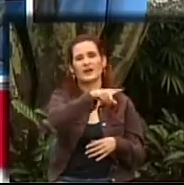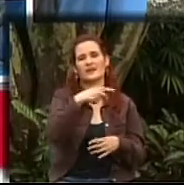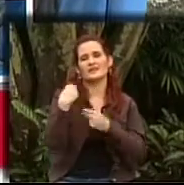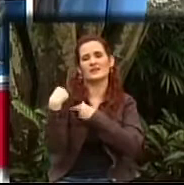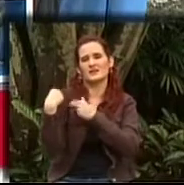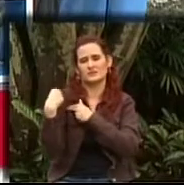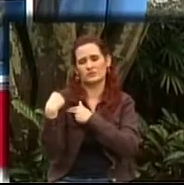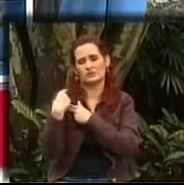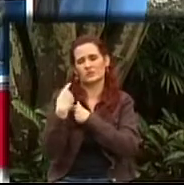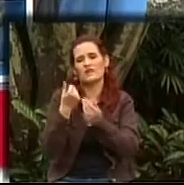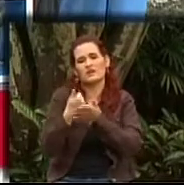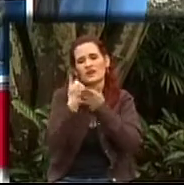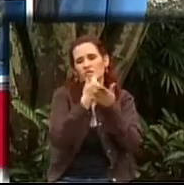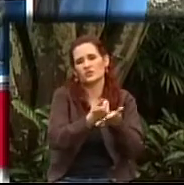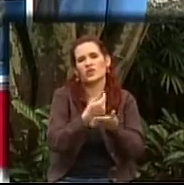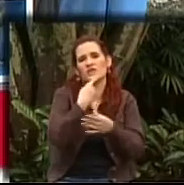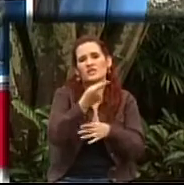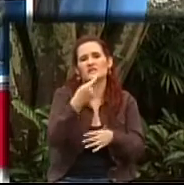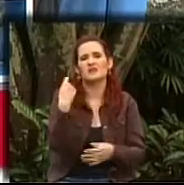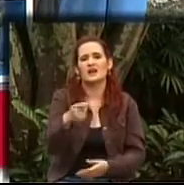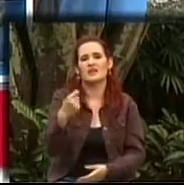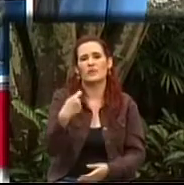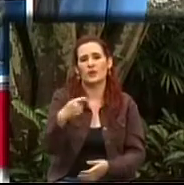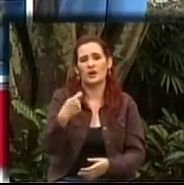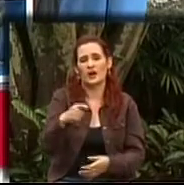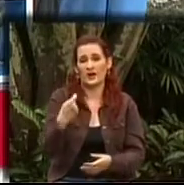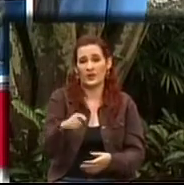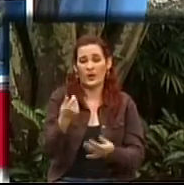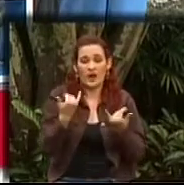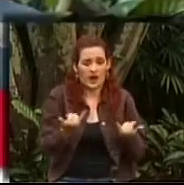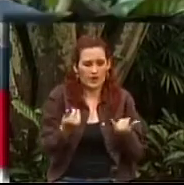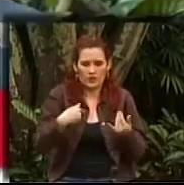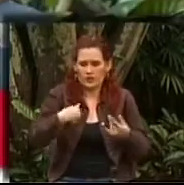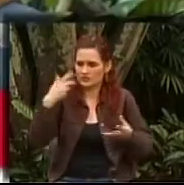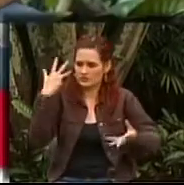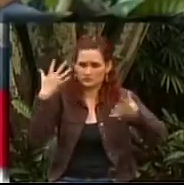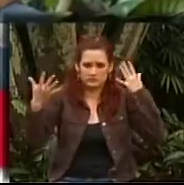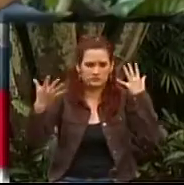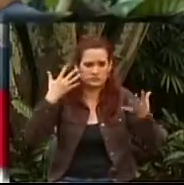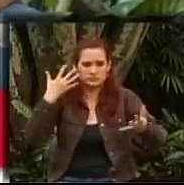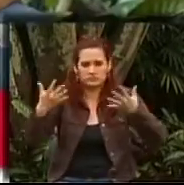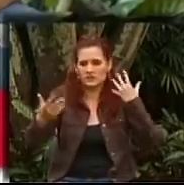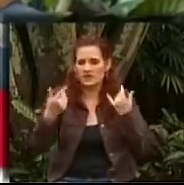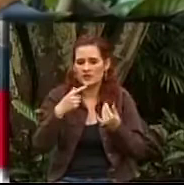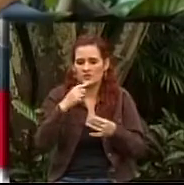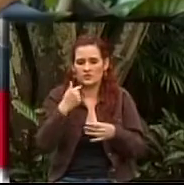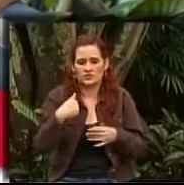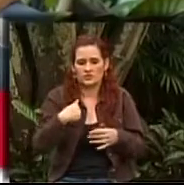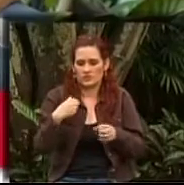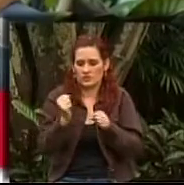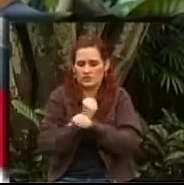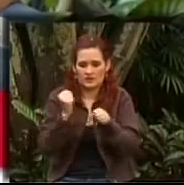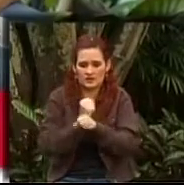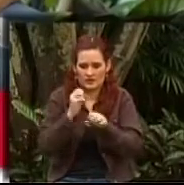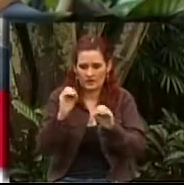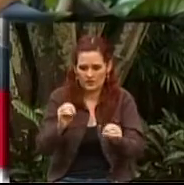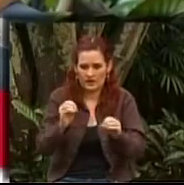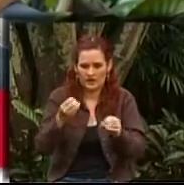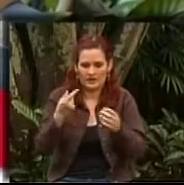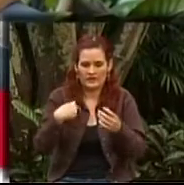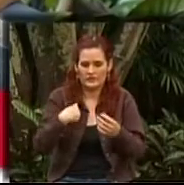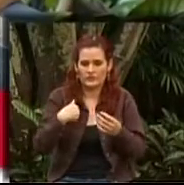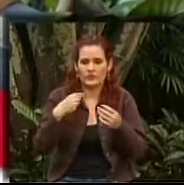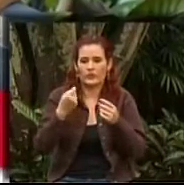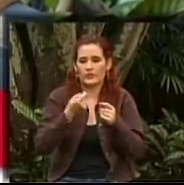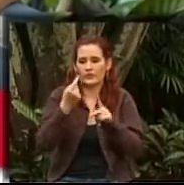dijo a mí de que consiga un abogado. Entonces yo en este momento estoy desesperado, estoy sin trabajo. Yo pago arriendo aquí en El Salvador. Muy